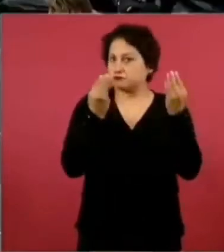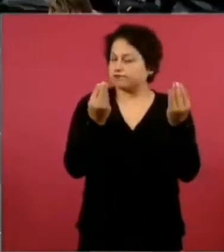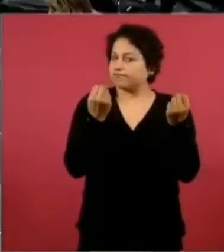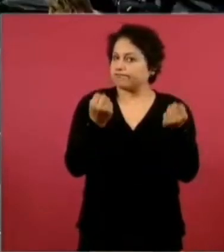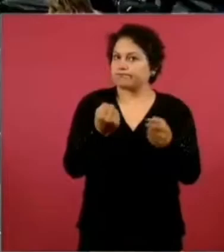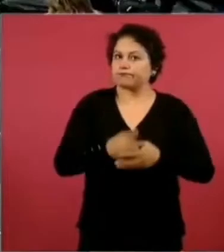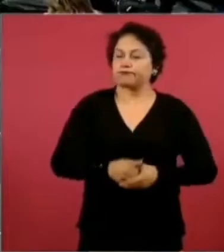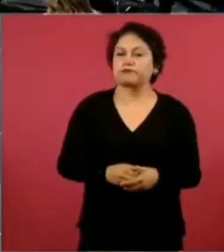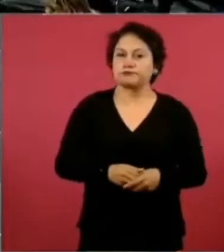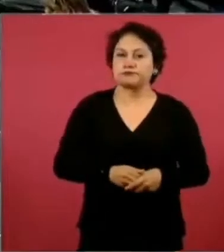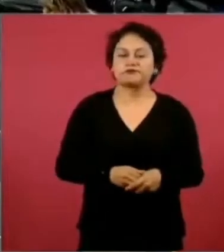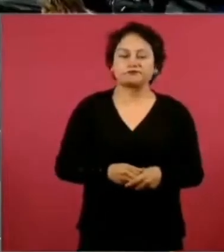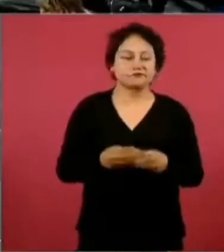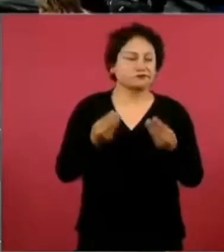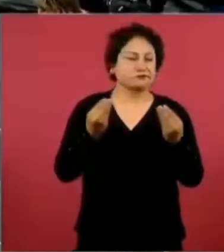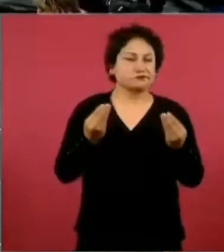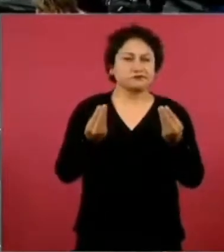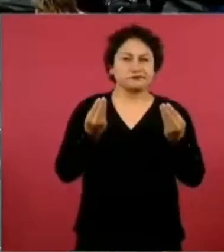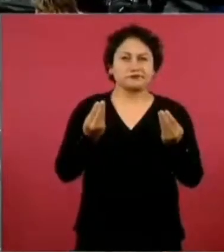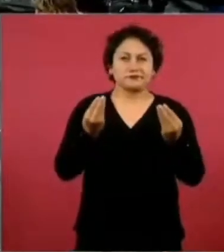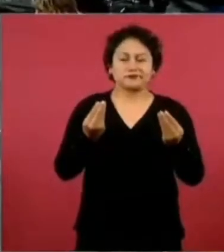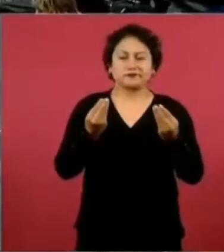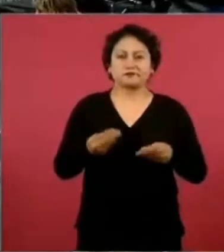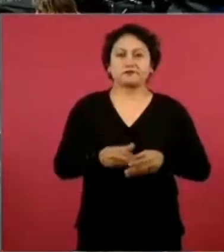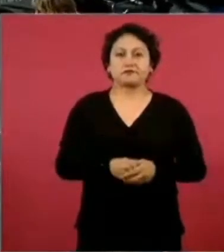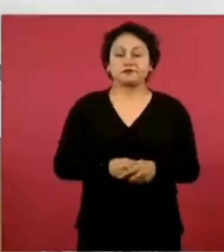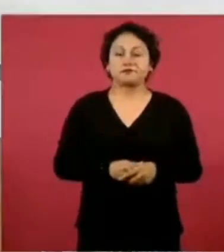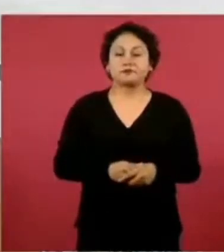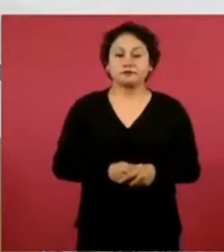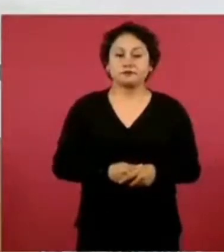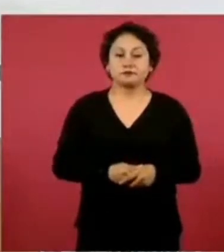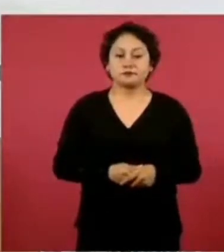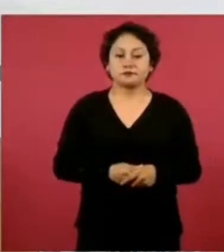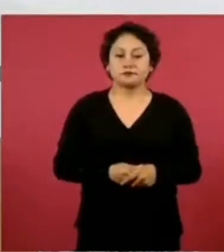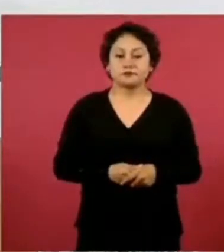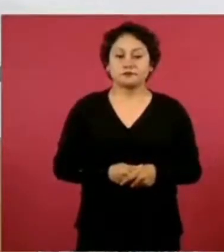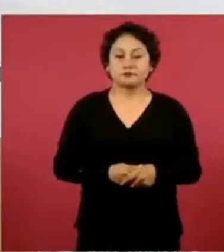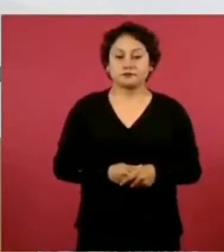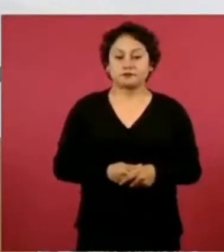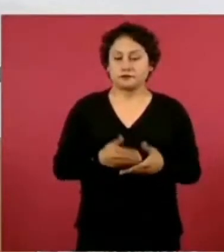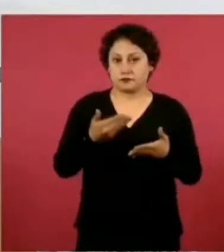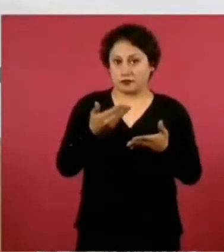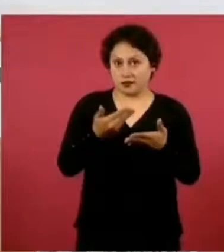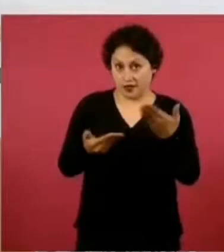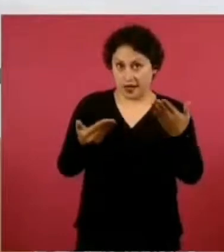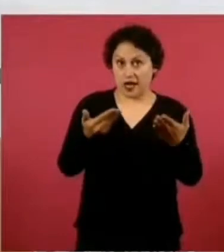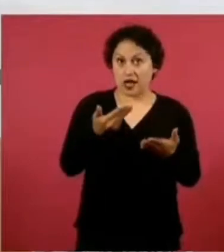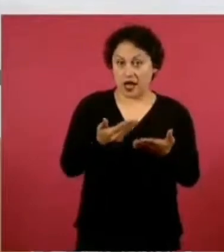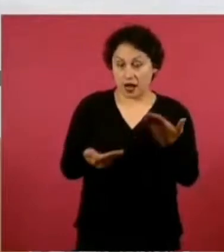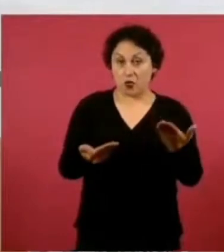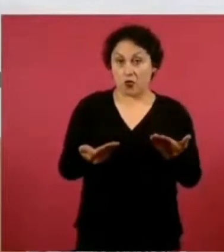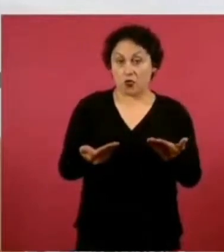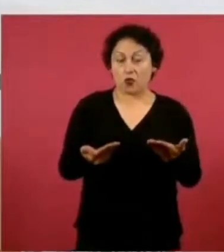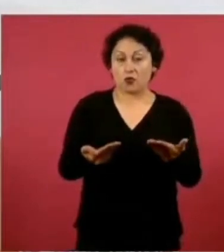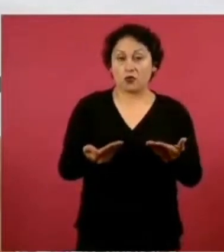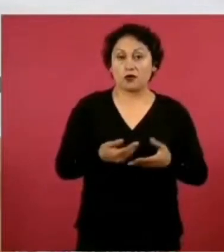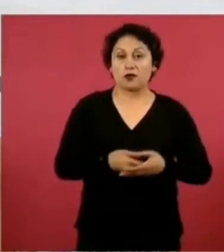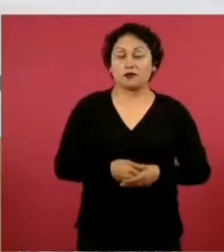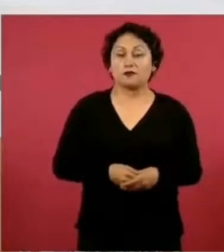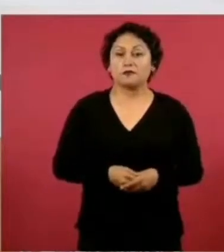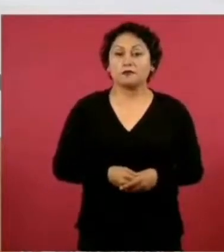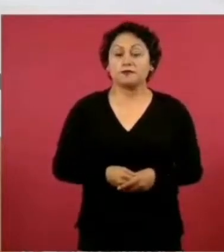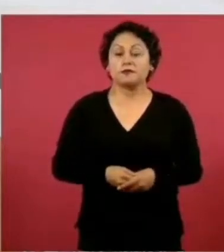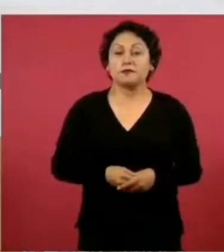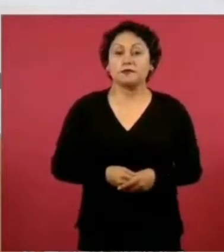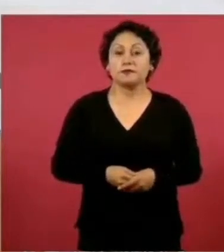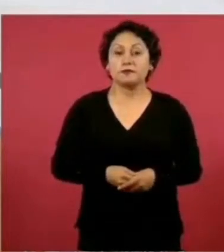mucha, mucha influencia. Entonces, ahora con el